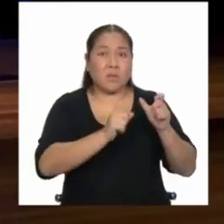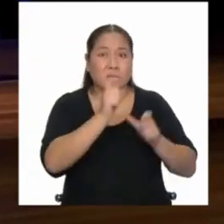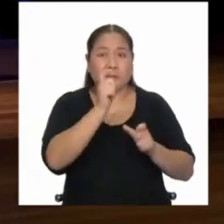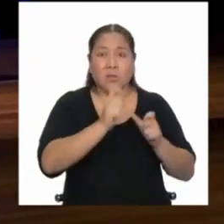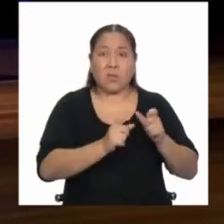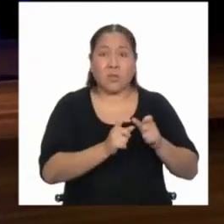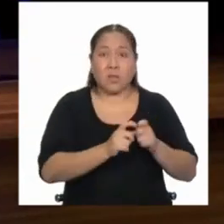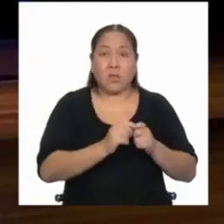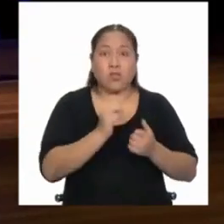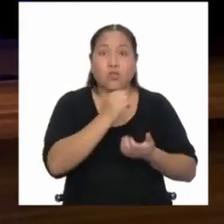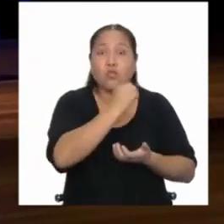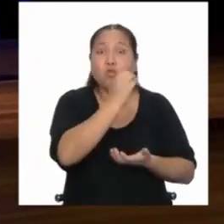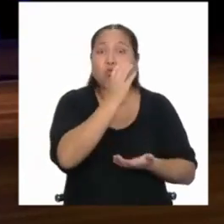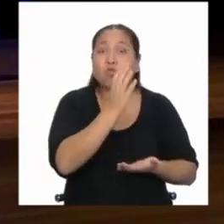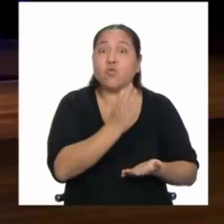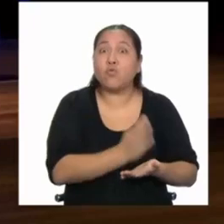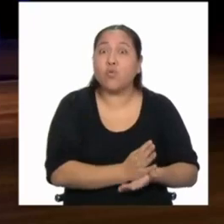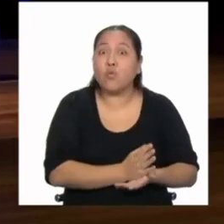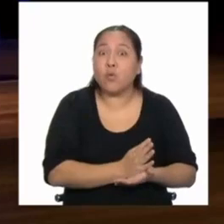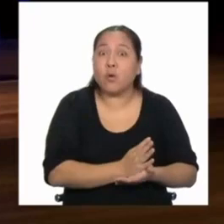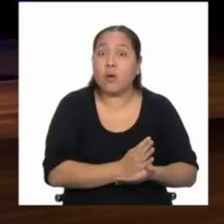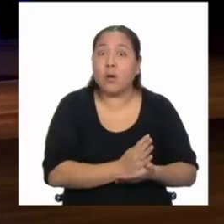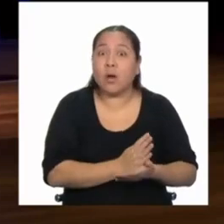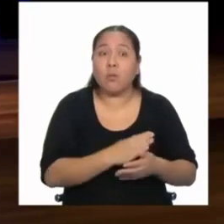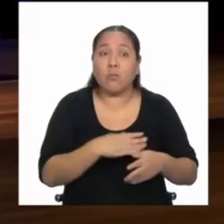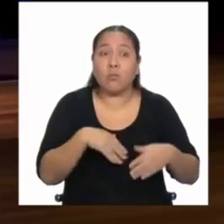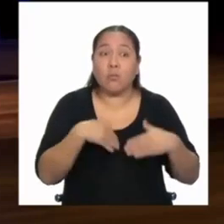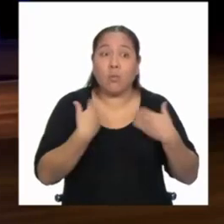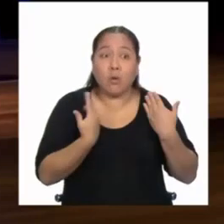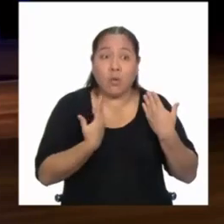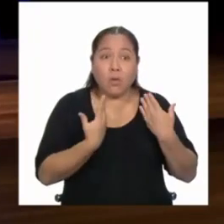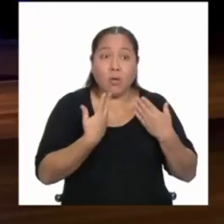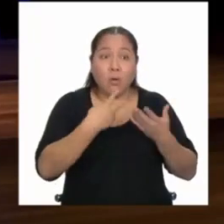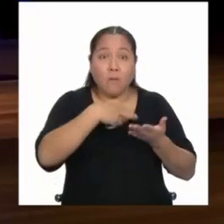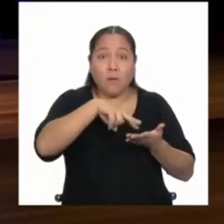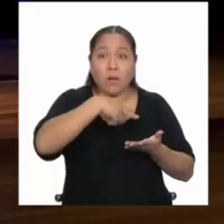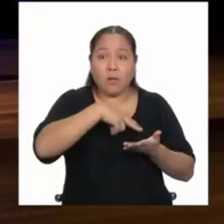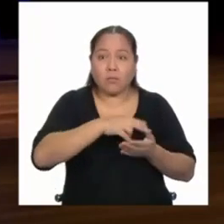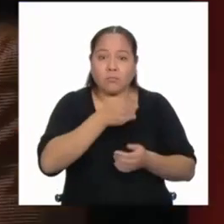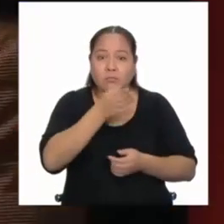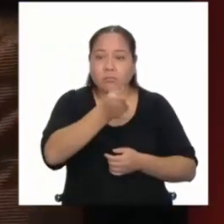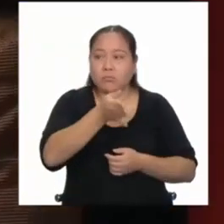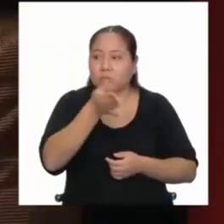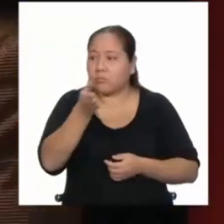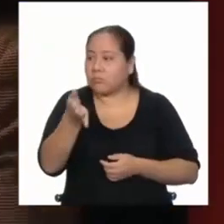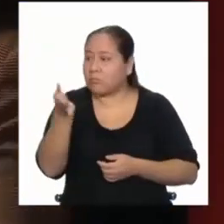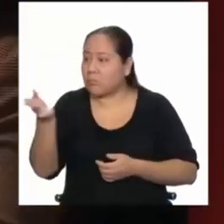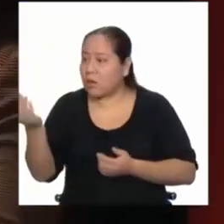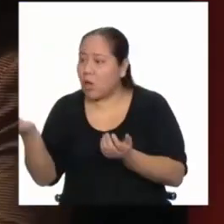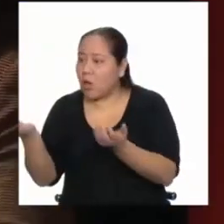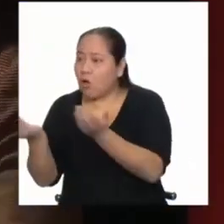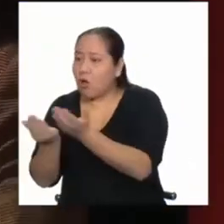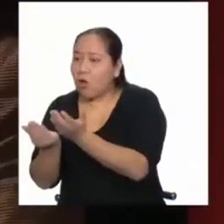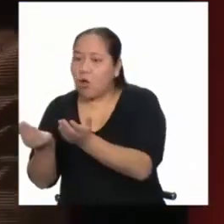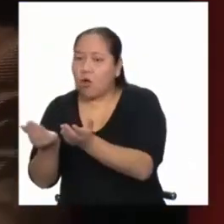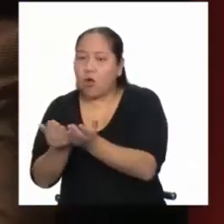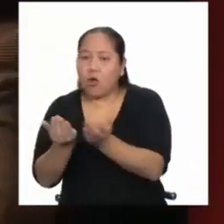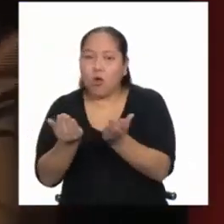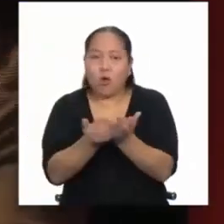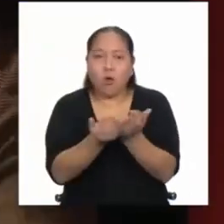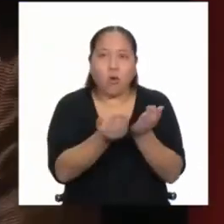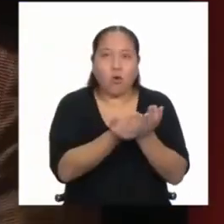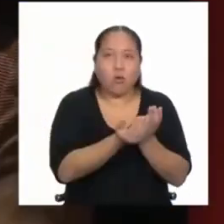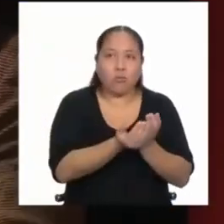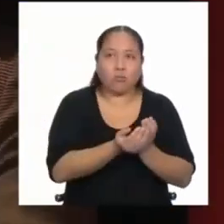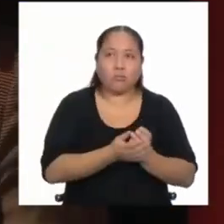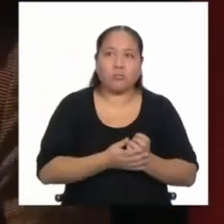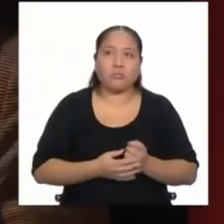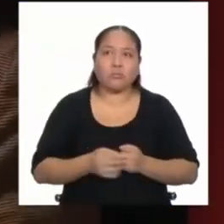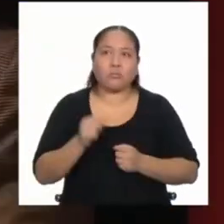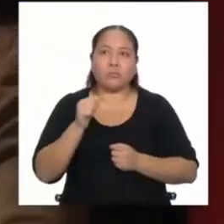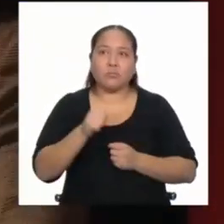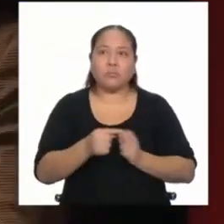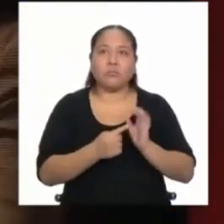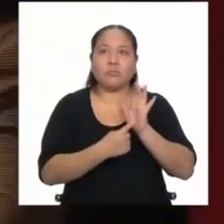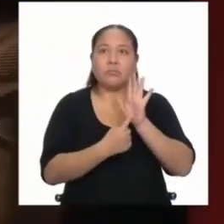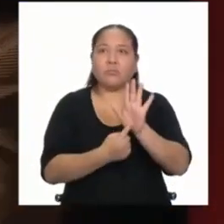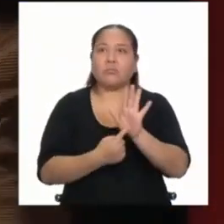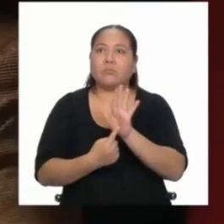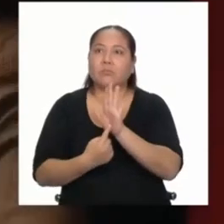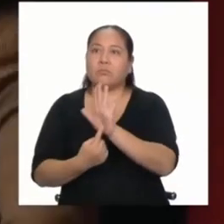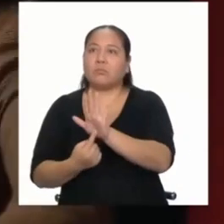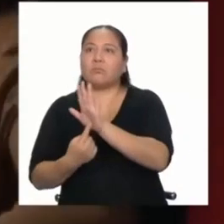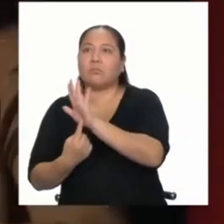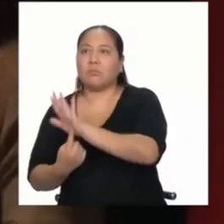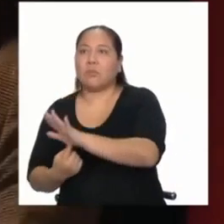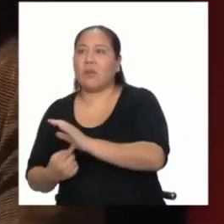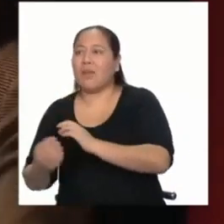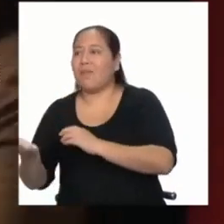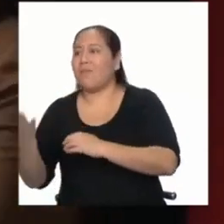de Britney Spears, pagarán. Entonces me fui por todos los colegios de Lima para hacer unos flyers magníficos, alucinantes, ¿no? Viene el